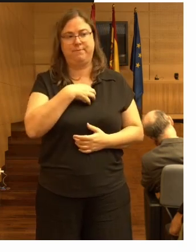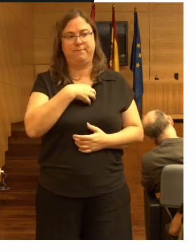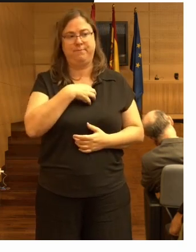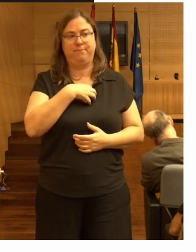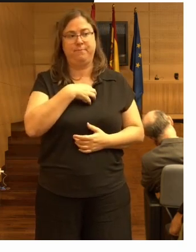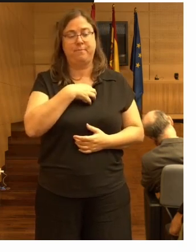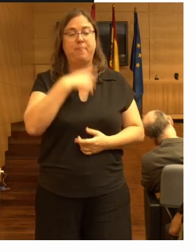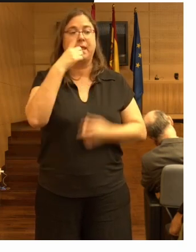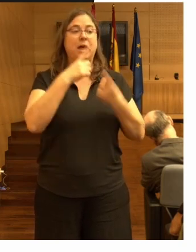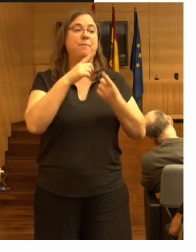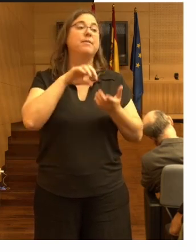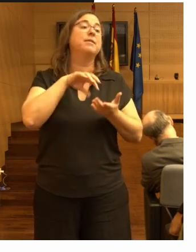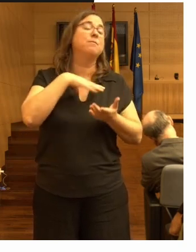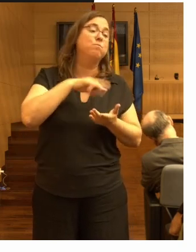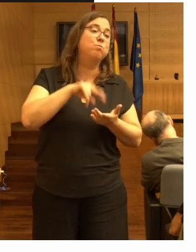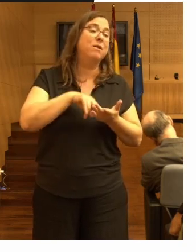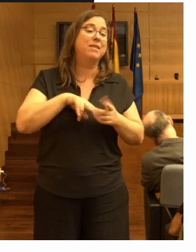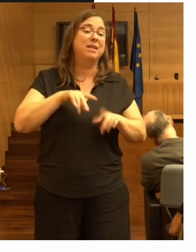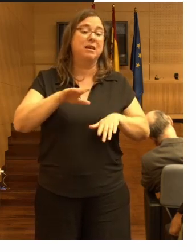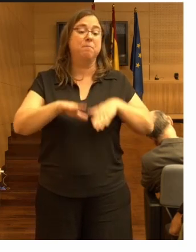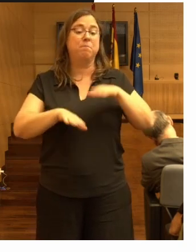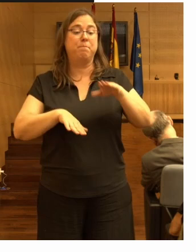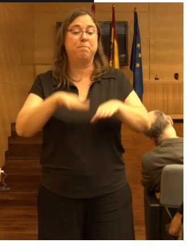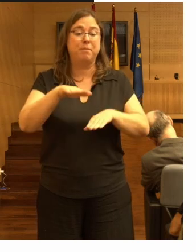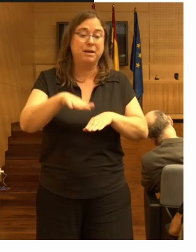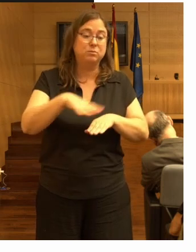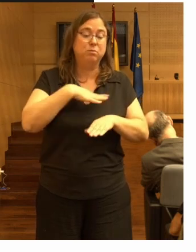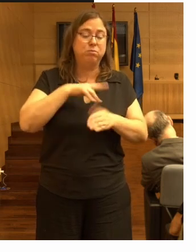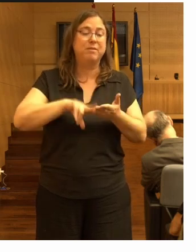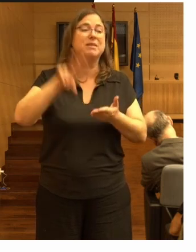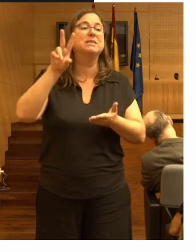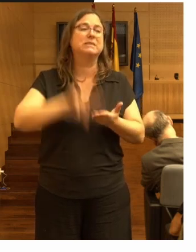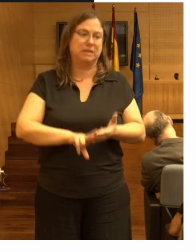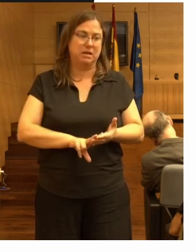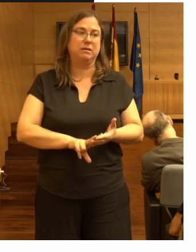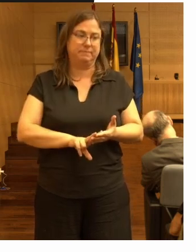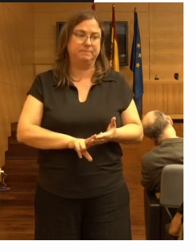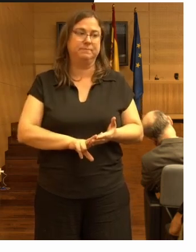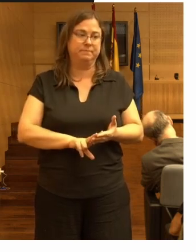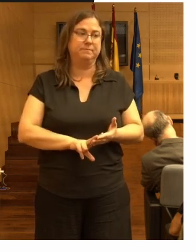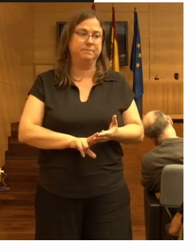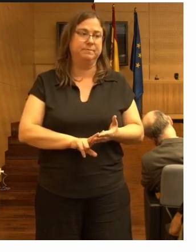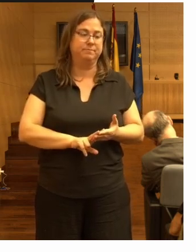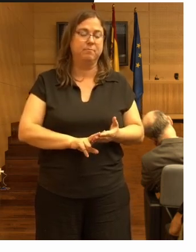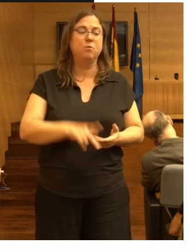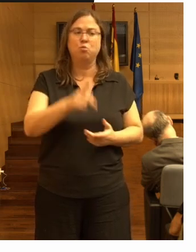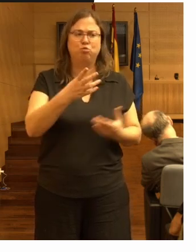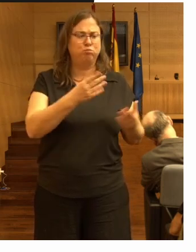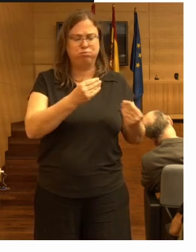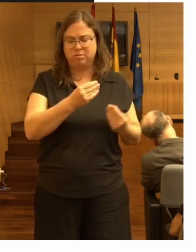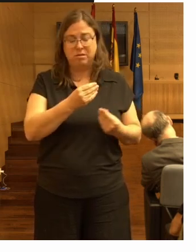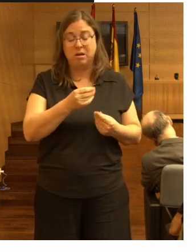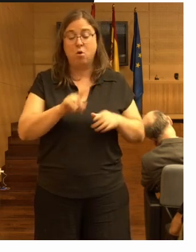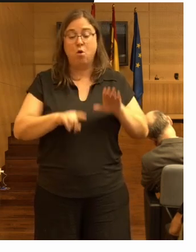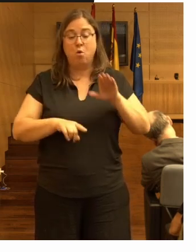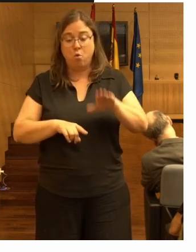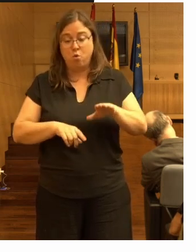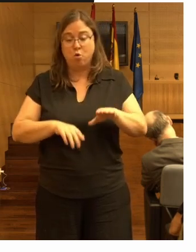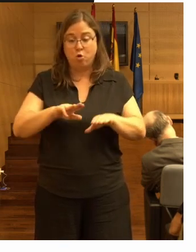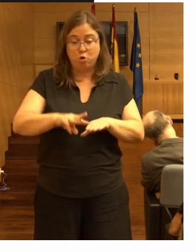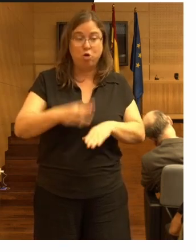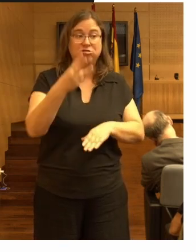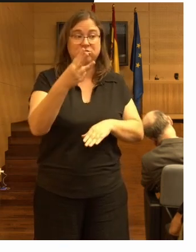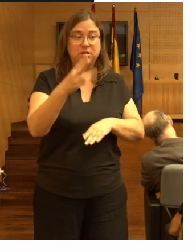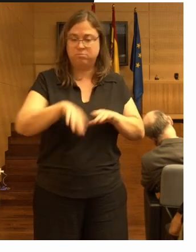puede dar uno o dos pasos y posiblemente se caiga en un alto una alta probabilidad se va a caer al tercer paso ¿vale?